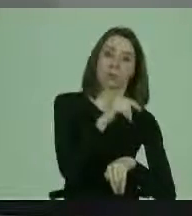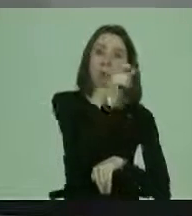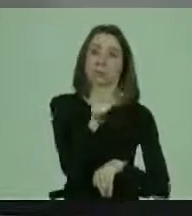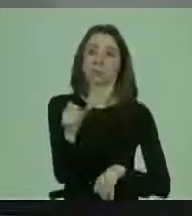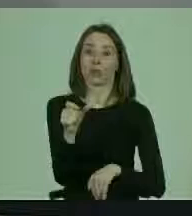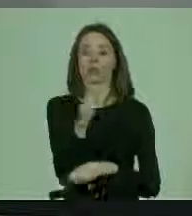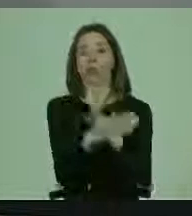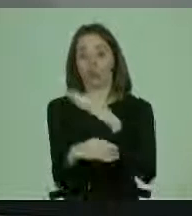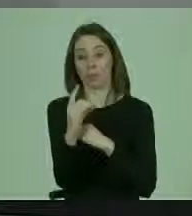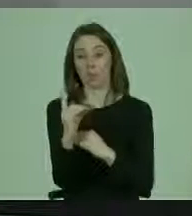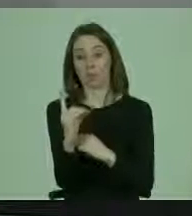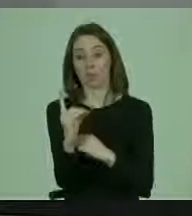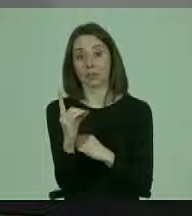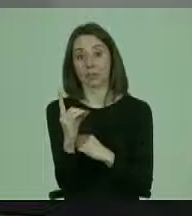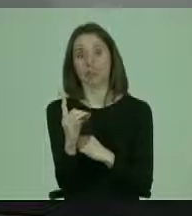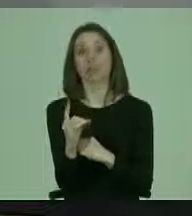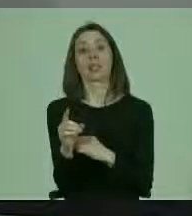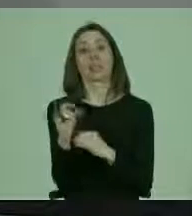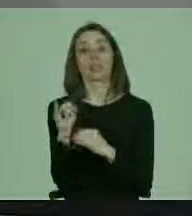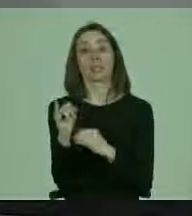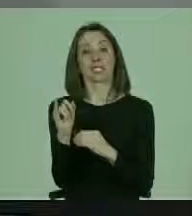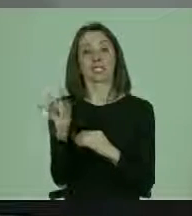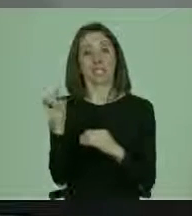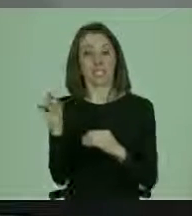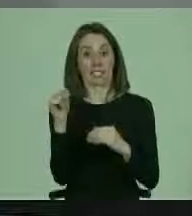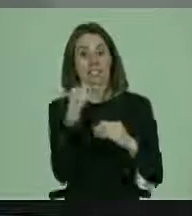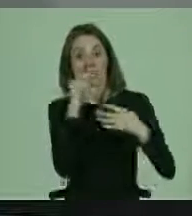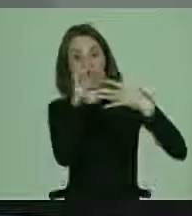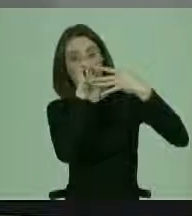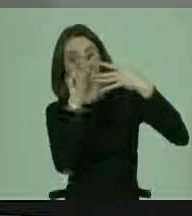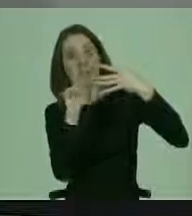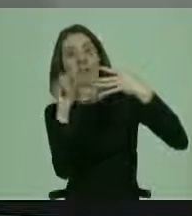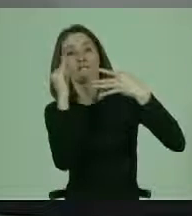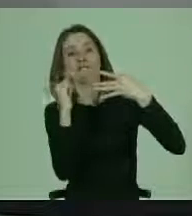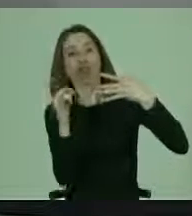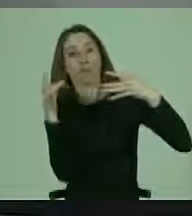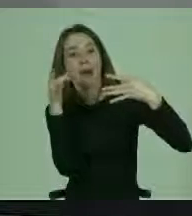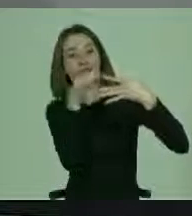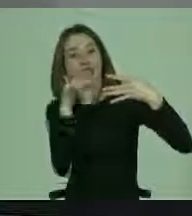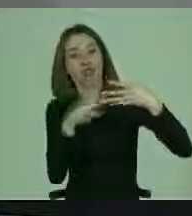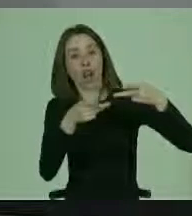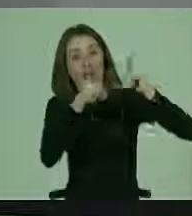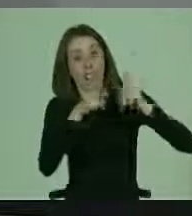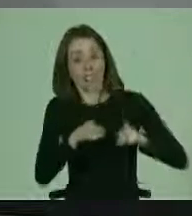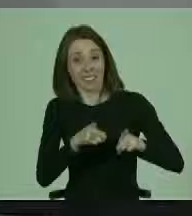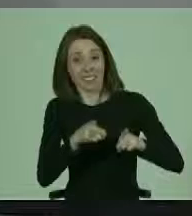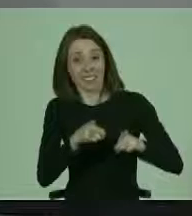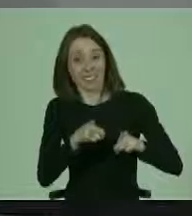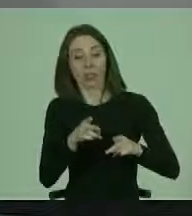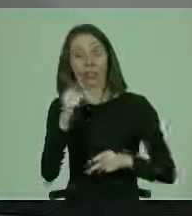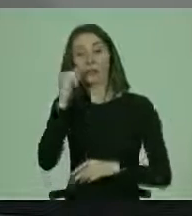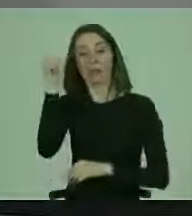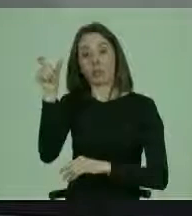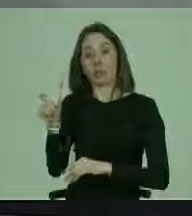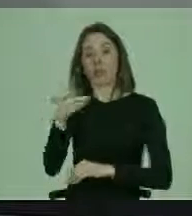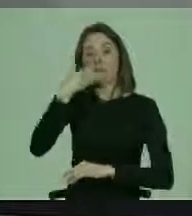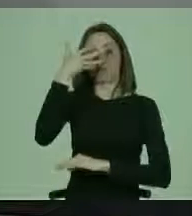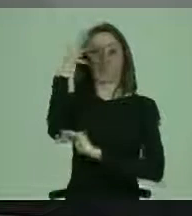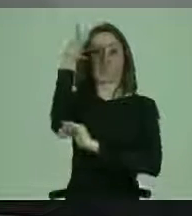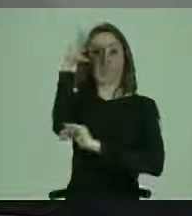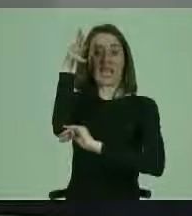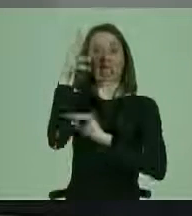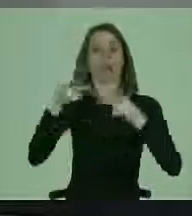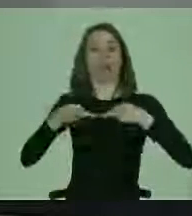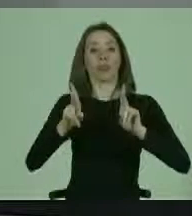Y desde luego, este tipo de violaciones que yo he señalado, claramente y al decir del relator para el derecho de la